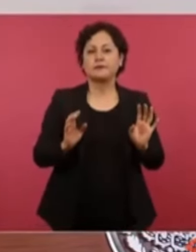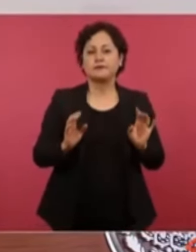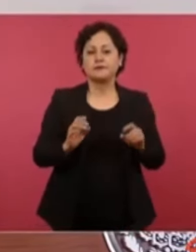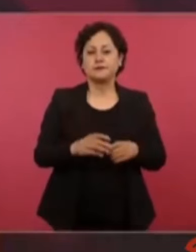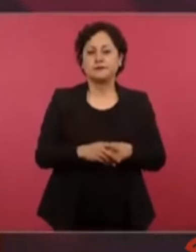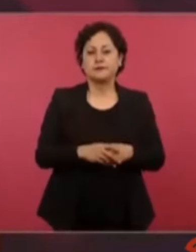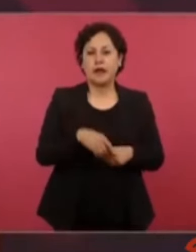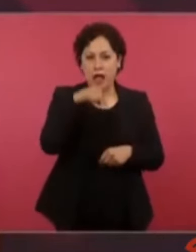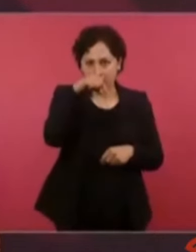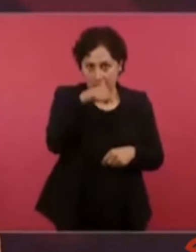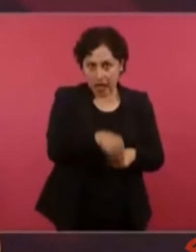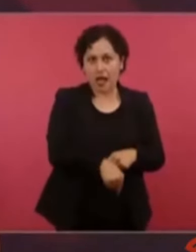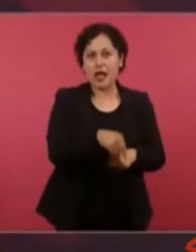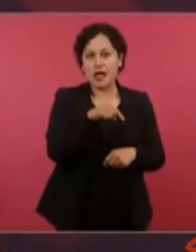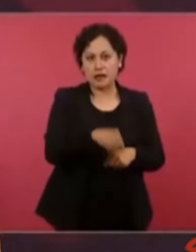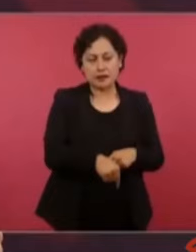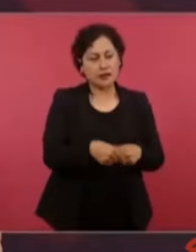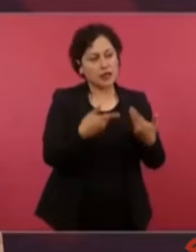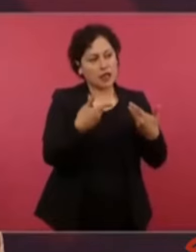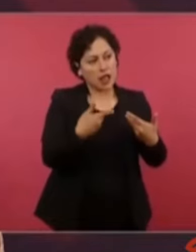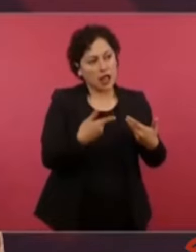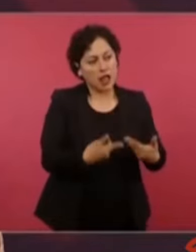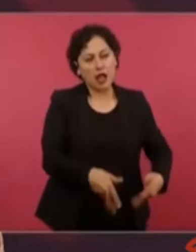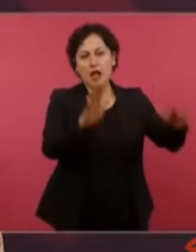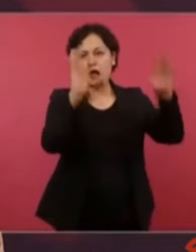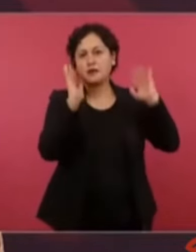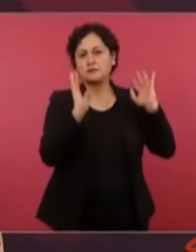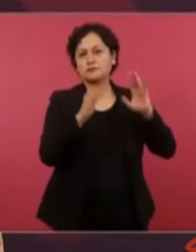Aquí fue, haya sido como haya sido.